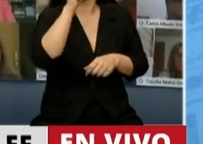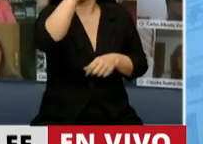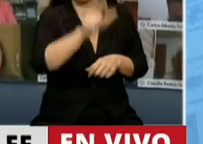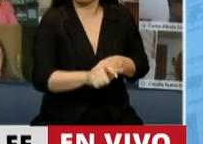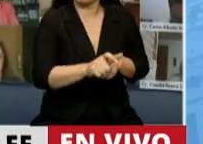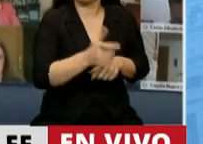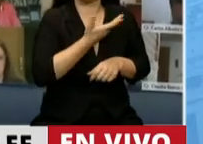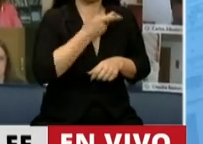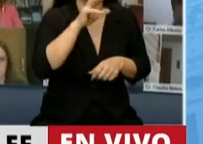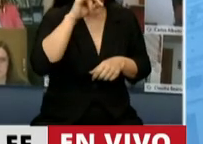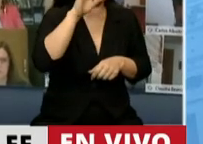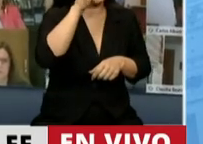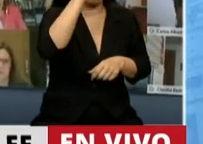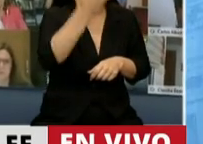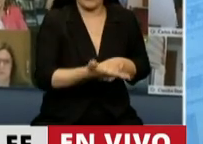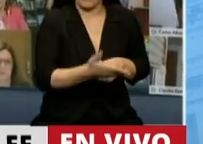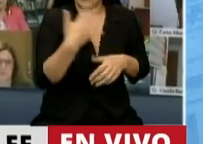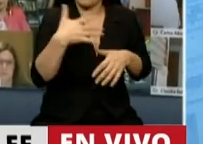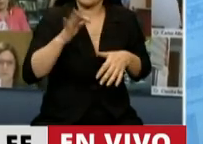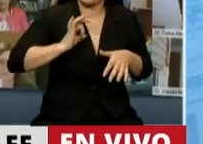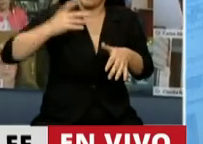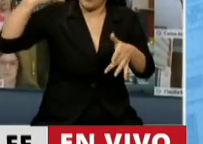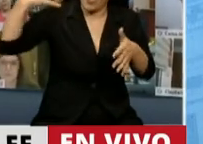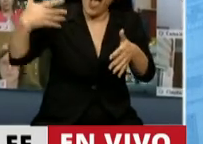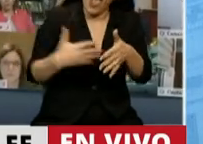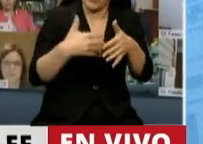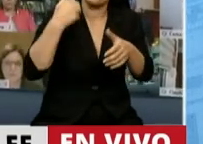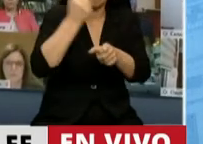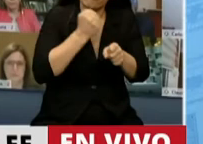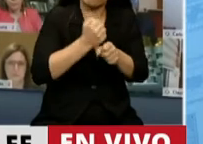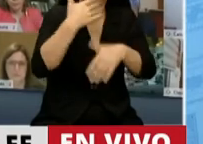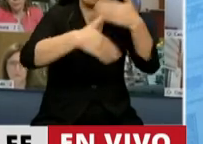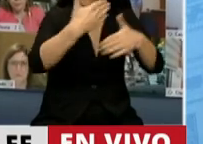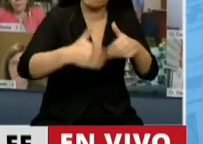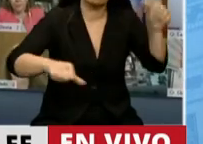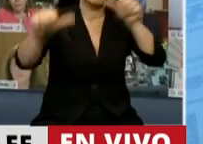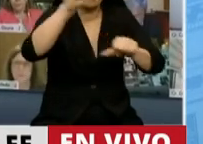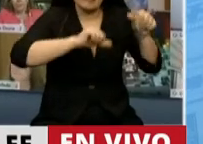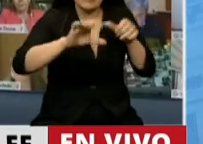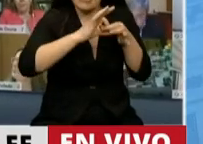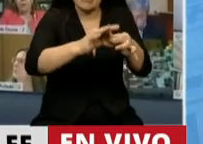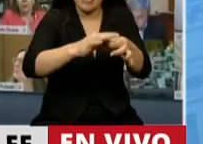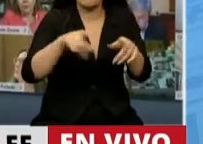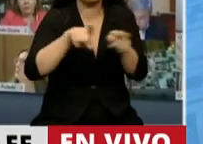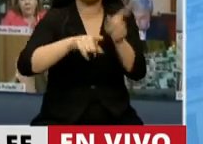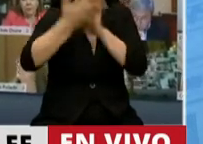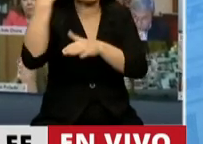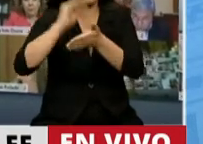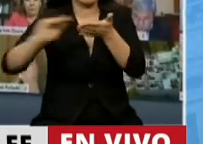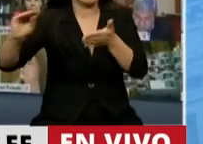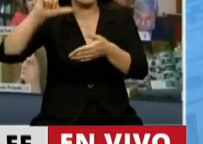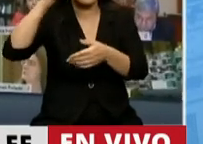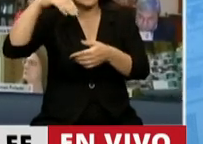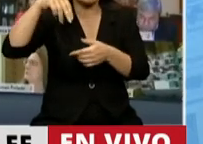Armas Filter. Un trabajo de años y años de desarrollo científico, como muy bien la doctora Camaño explicaba,